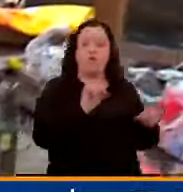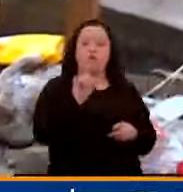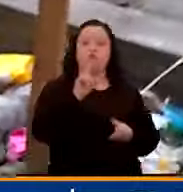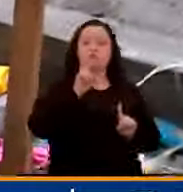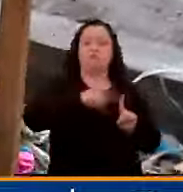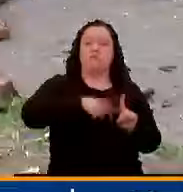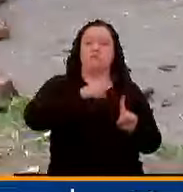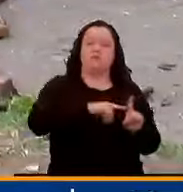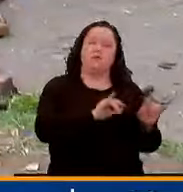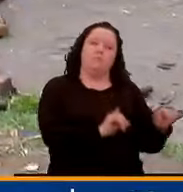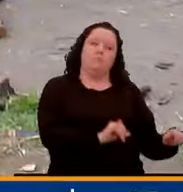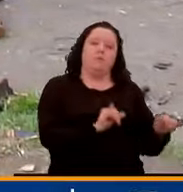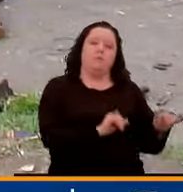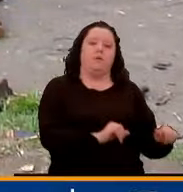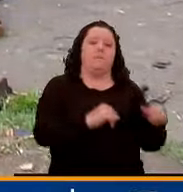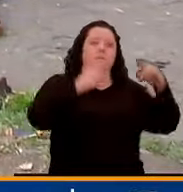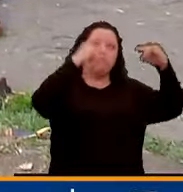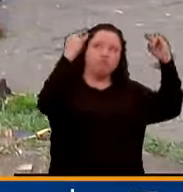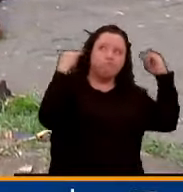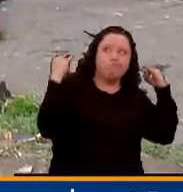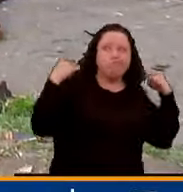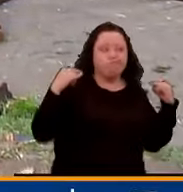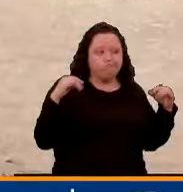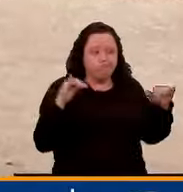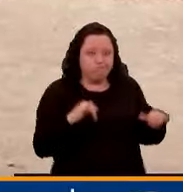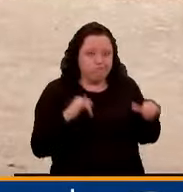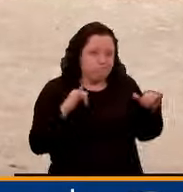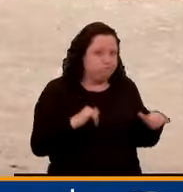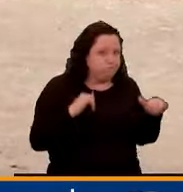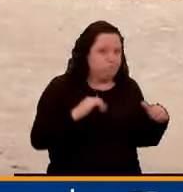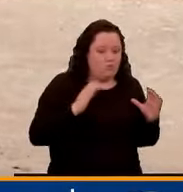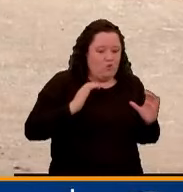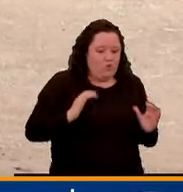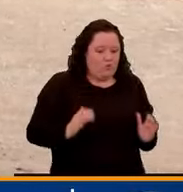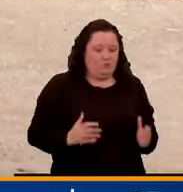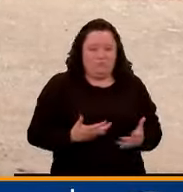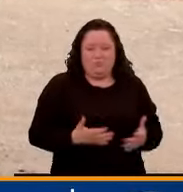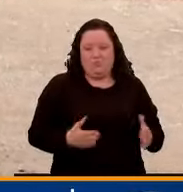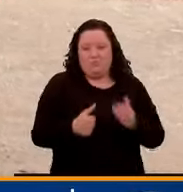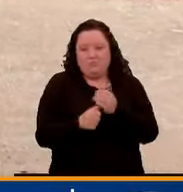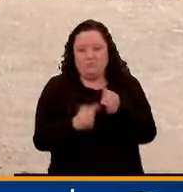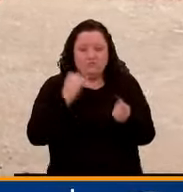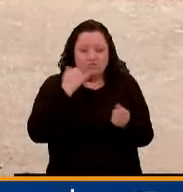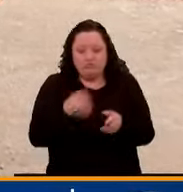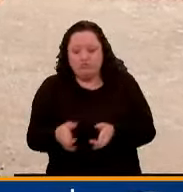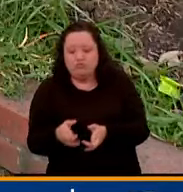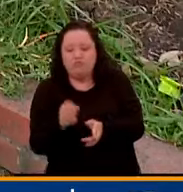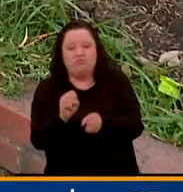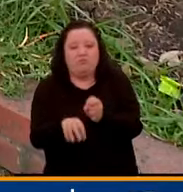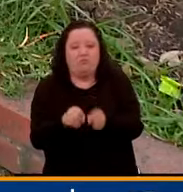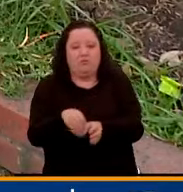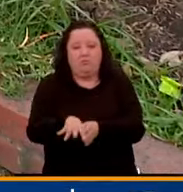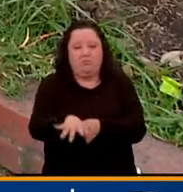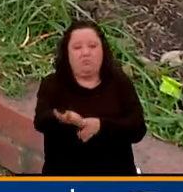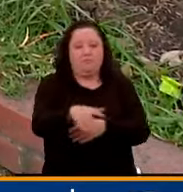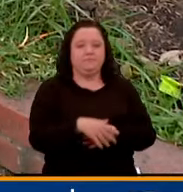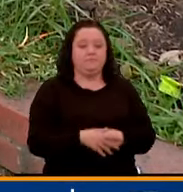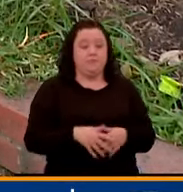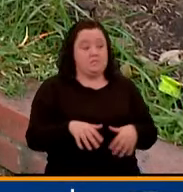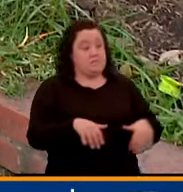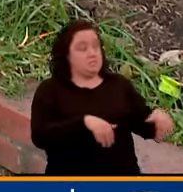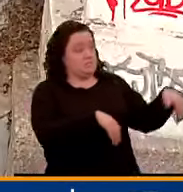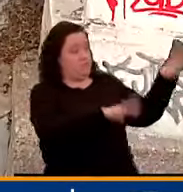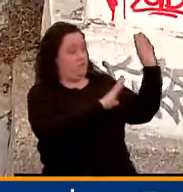el parque, viviendo en cambuches y haciendo sus necesidades en el río Arzobispo. Tras su partida, el lugar quedó así.